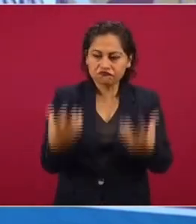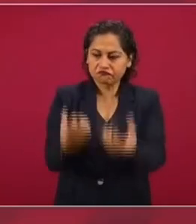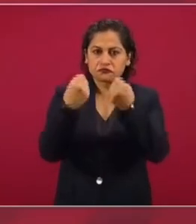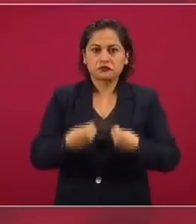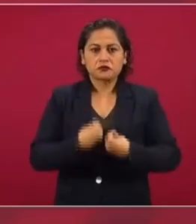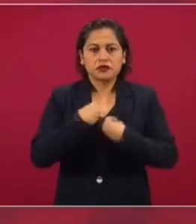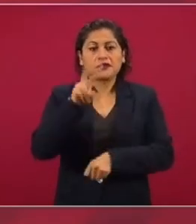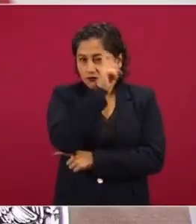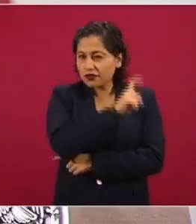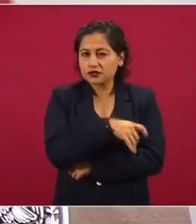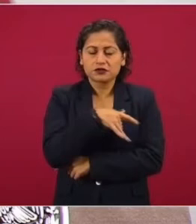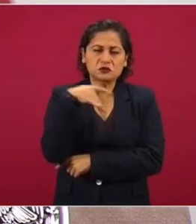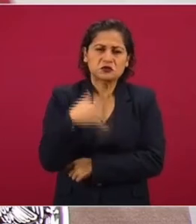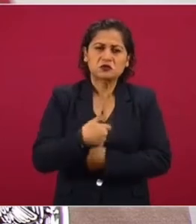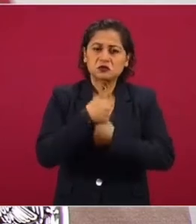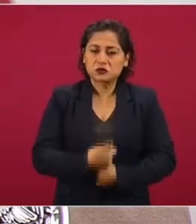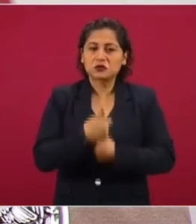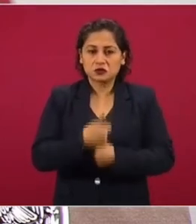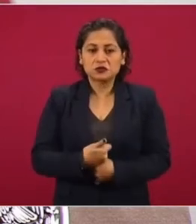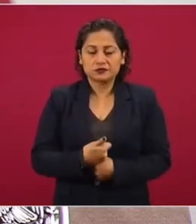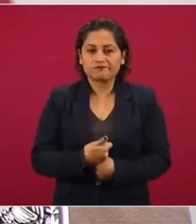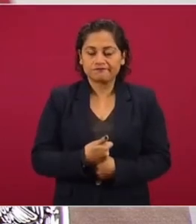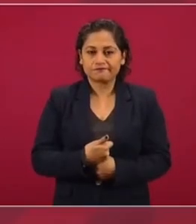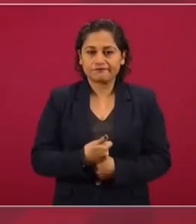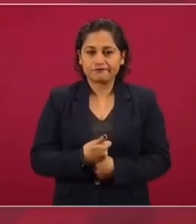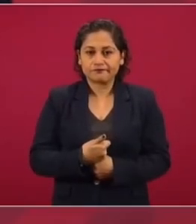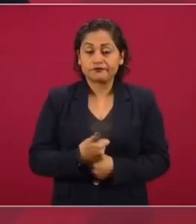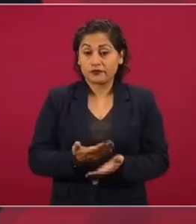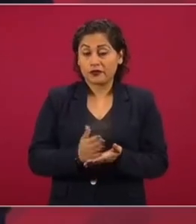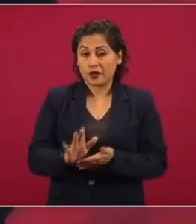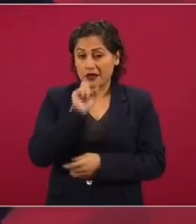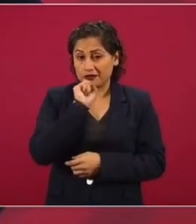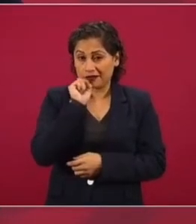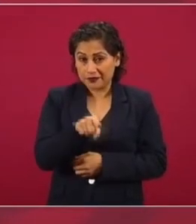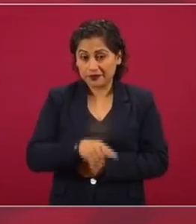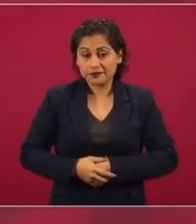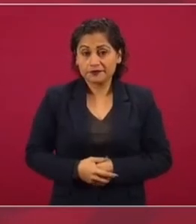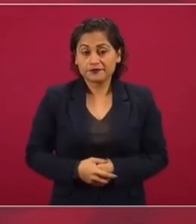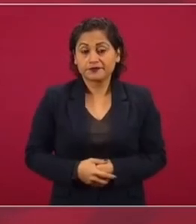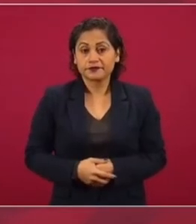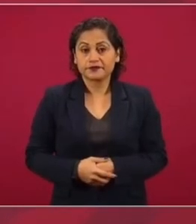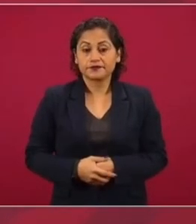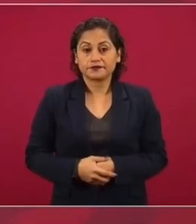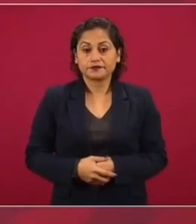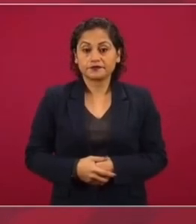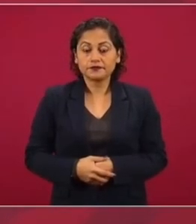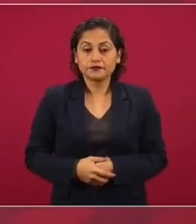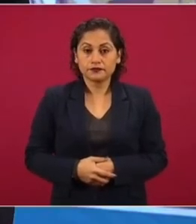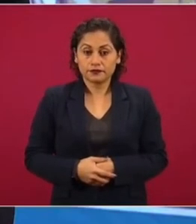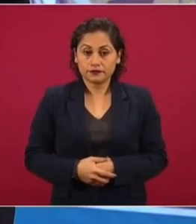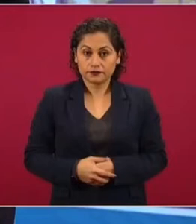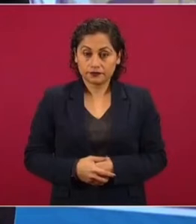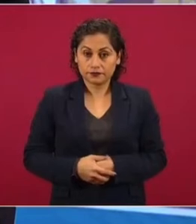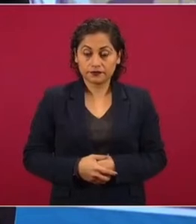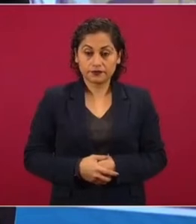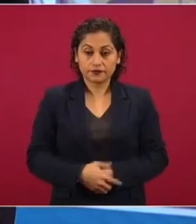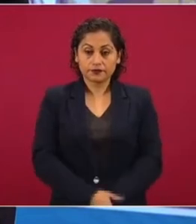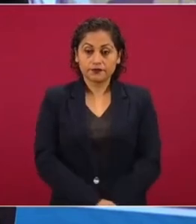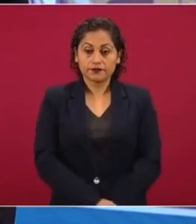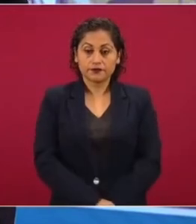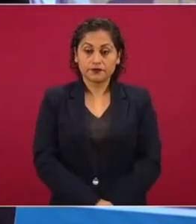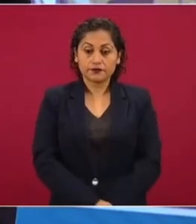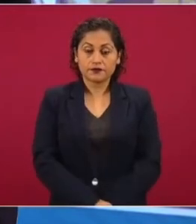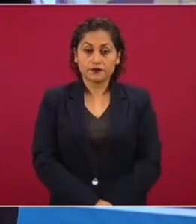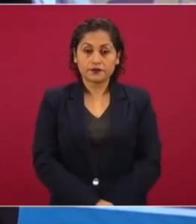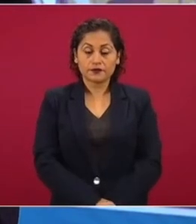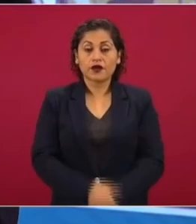situación muy difícil, muy dolorosa. Y es muy lamentable también en que en esta situación,